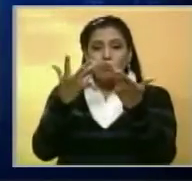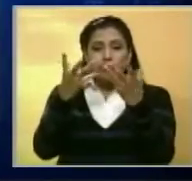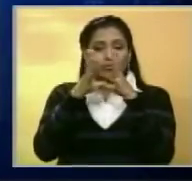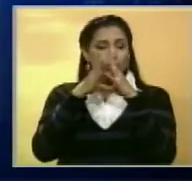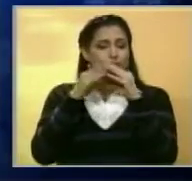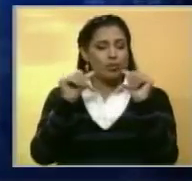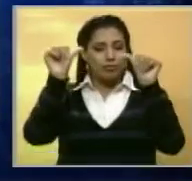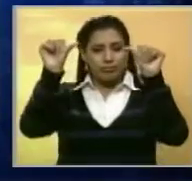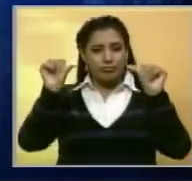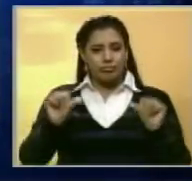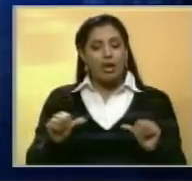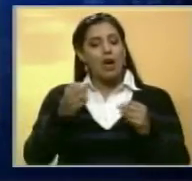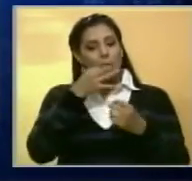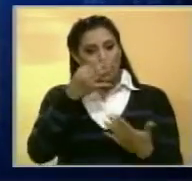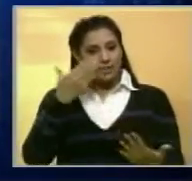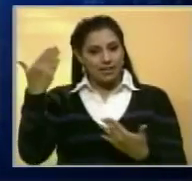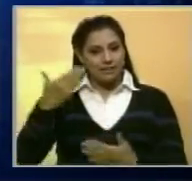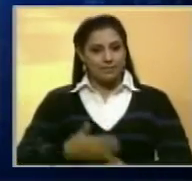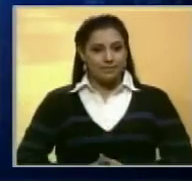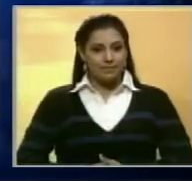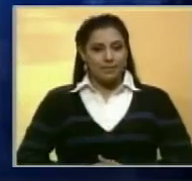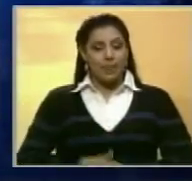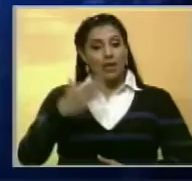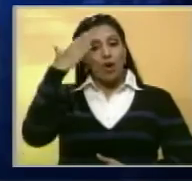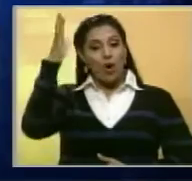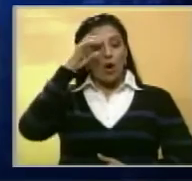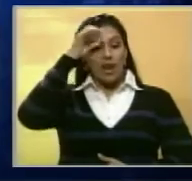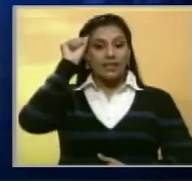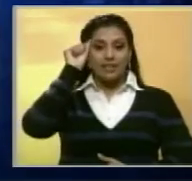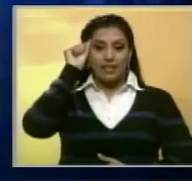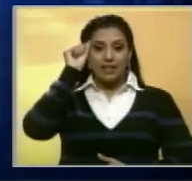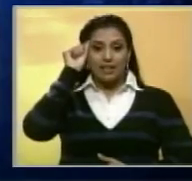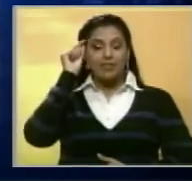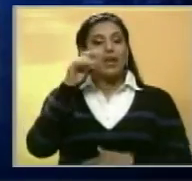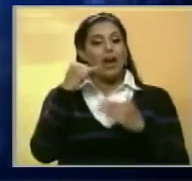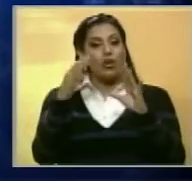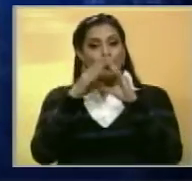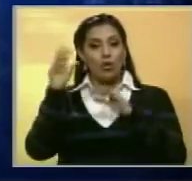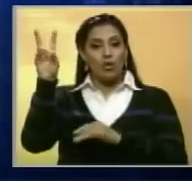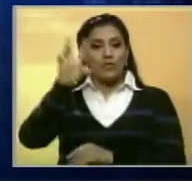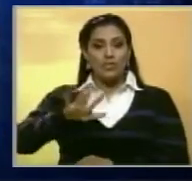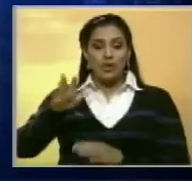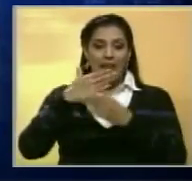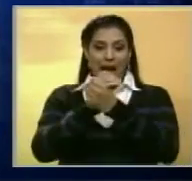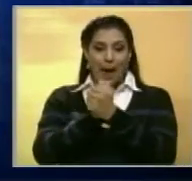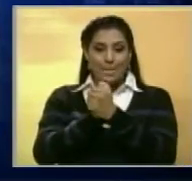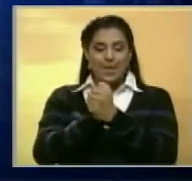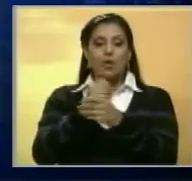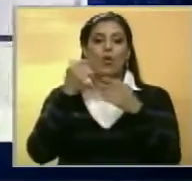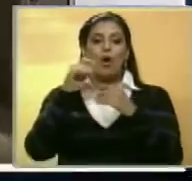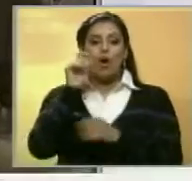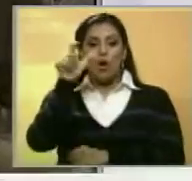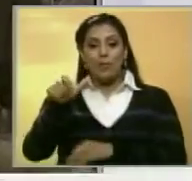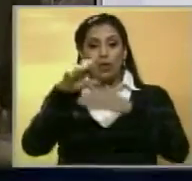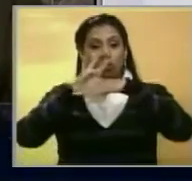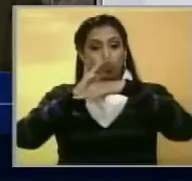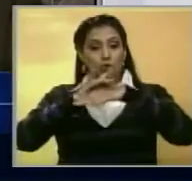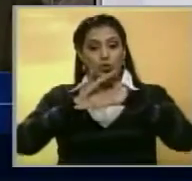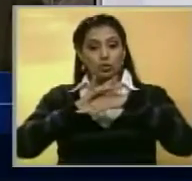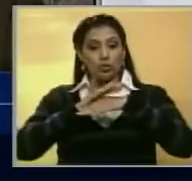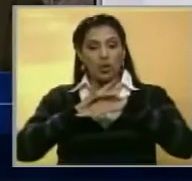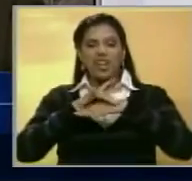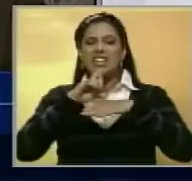amplía la información. Muy buenas tardes, Santiago. Hola Andrina, amigo de todo el país. Buenas tardes. El doctor Douglas León Natera